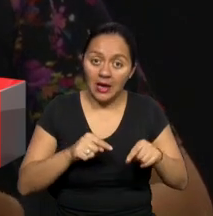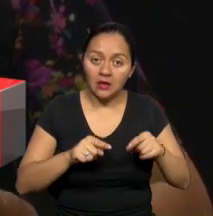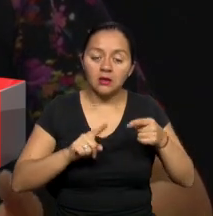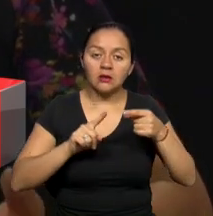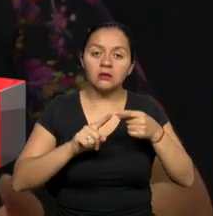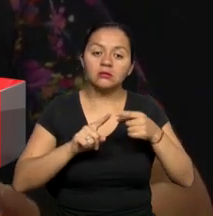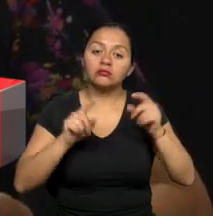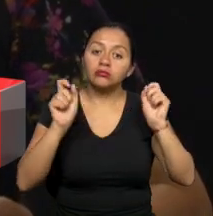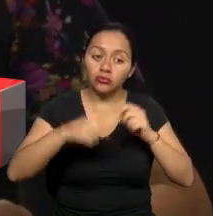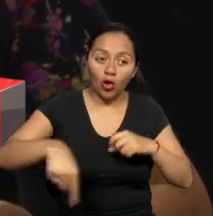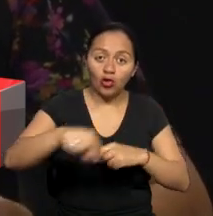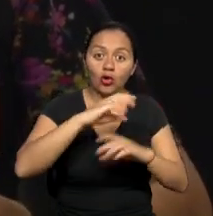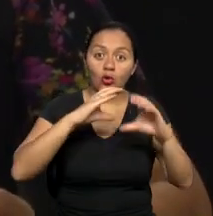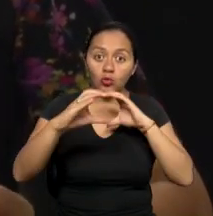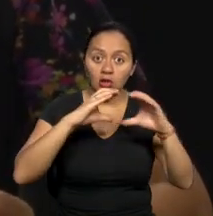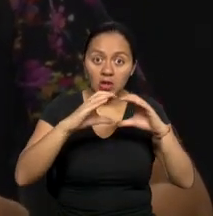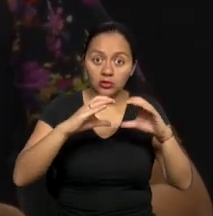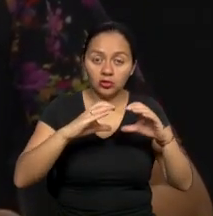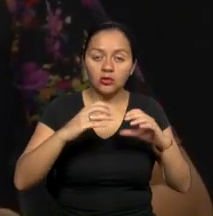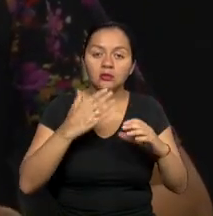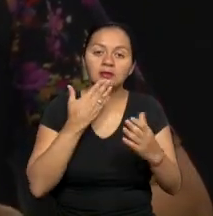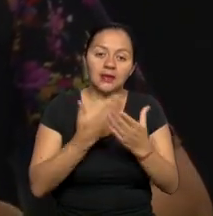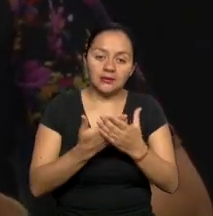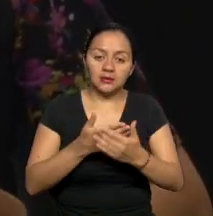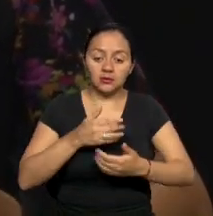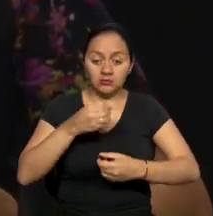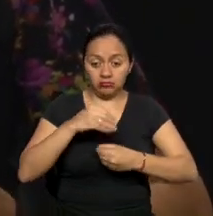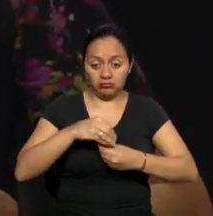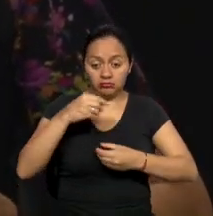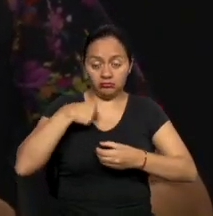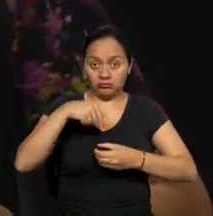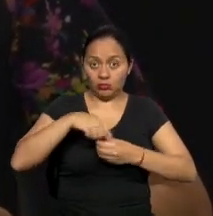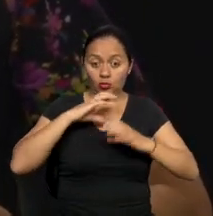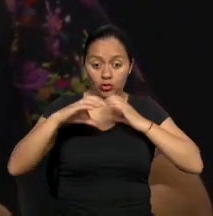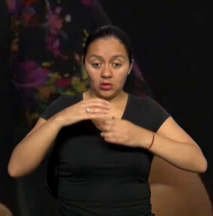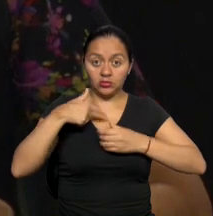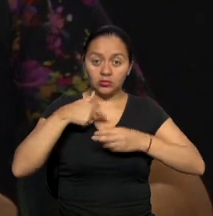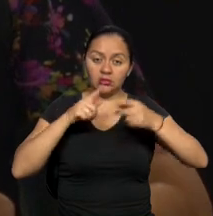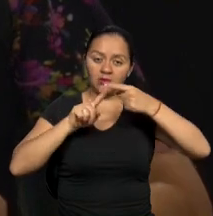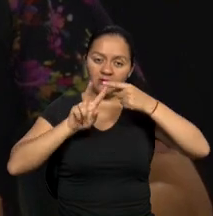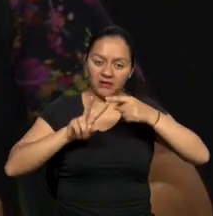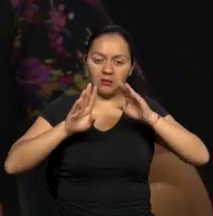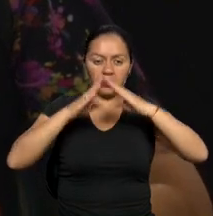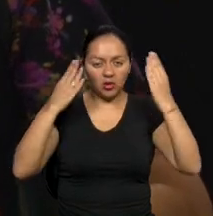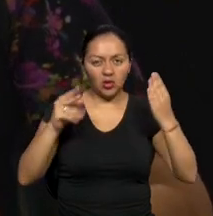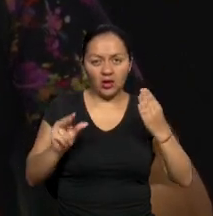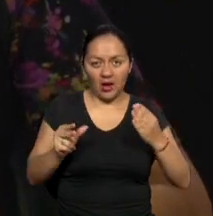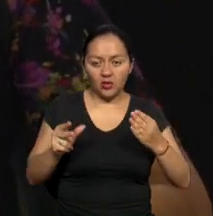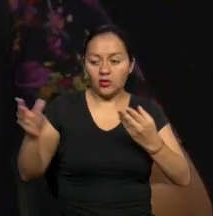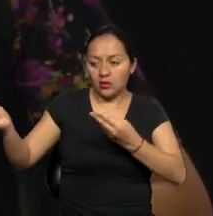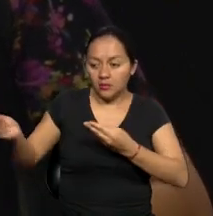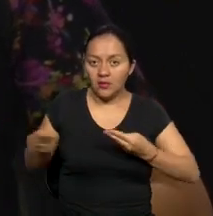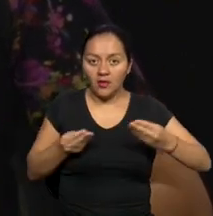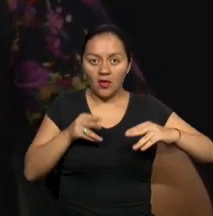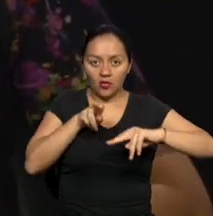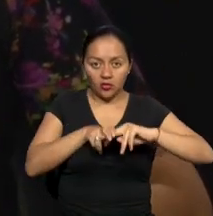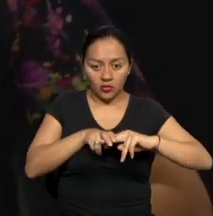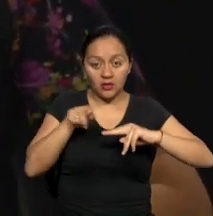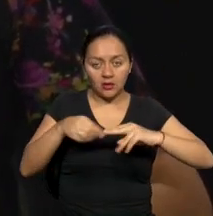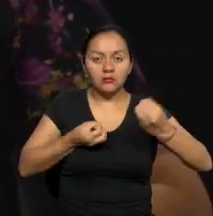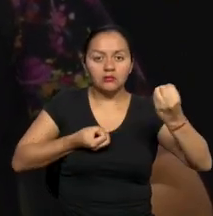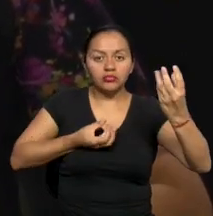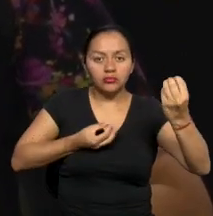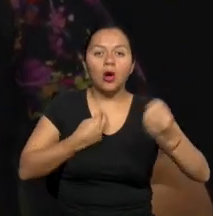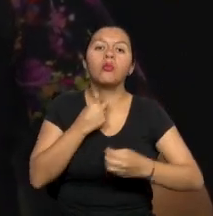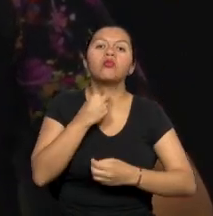se escuche la voz de los diversos, de los niños, niñas y adolescentes, de las personas con discapacidad, de las mujeres, de los adultos